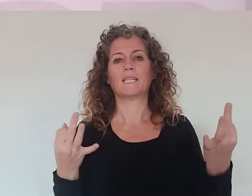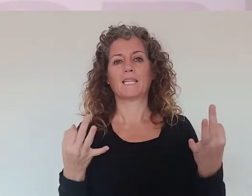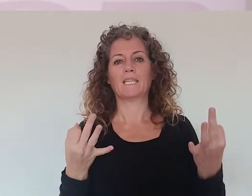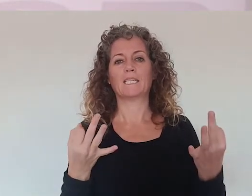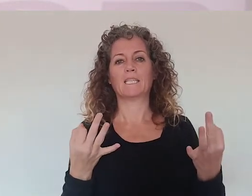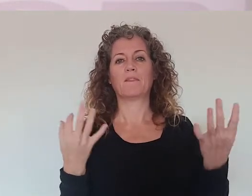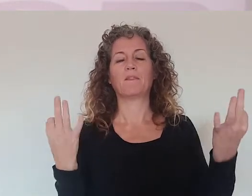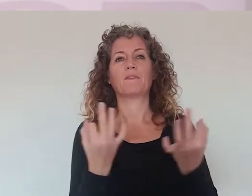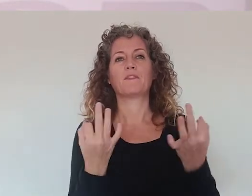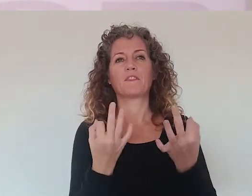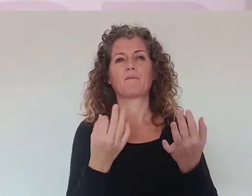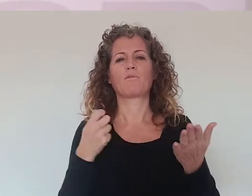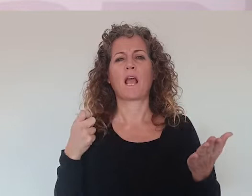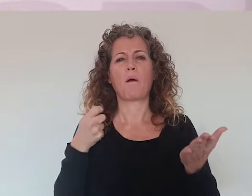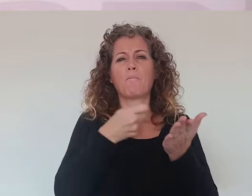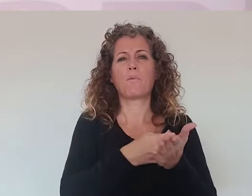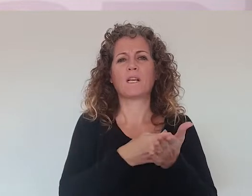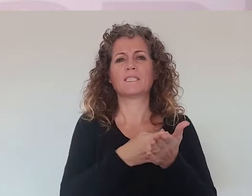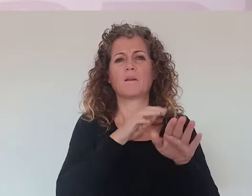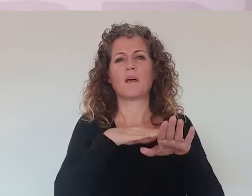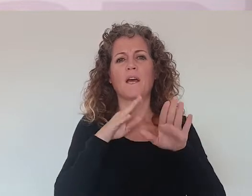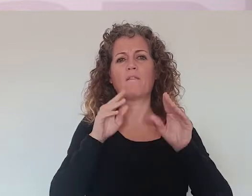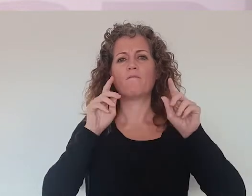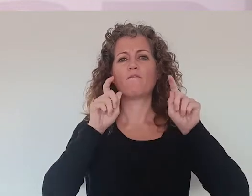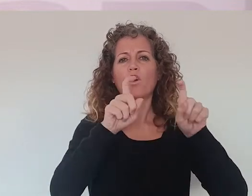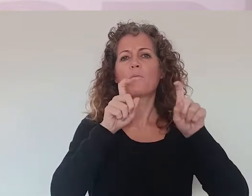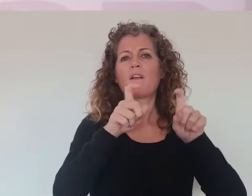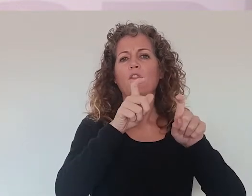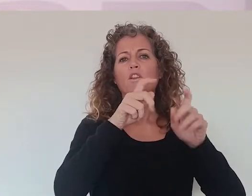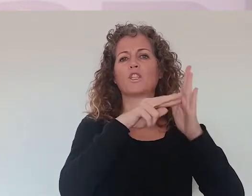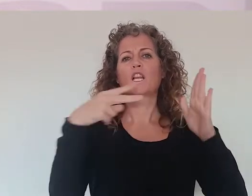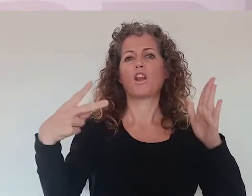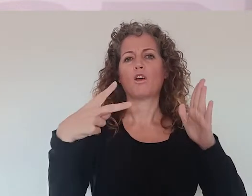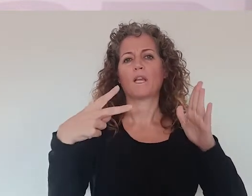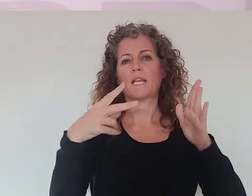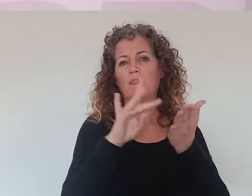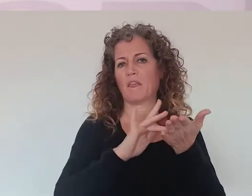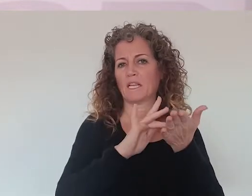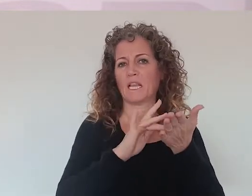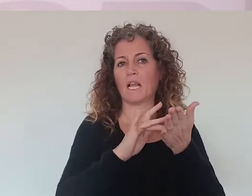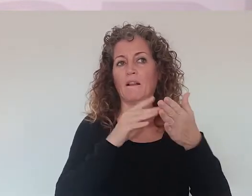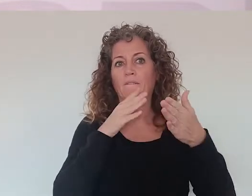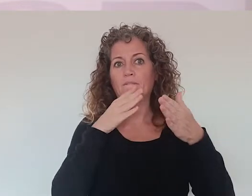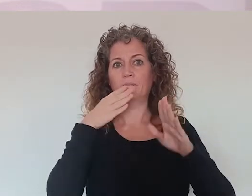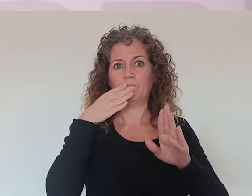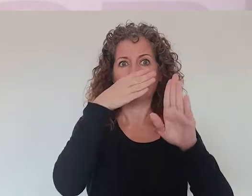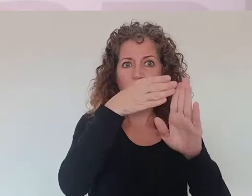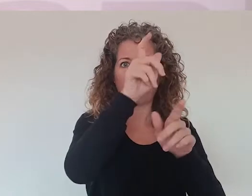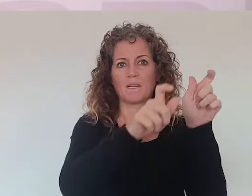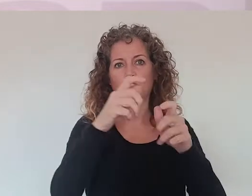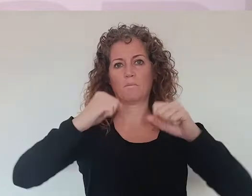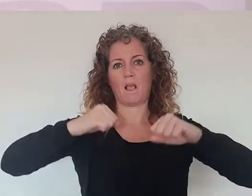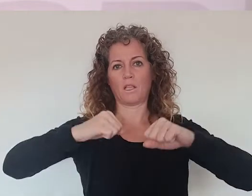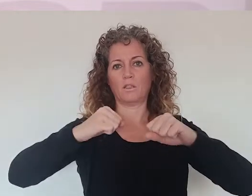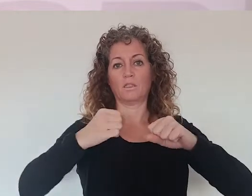lo que es muy importante es que hagamos una auténtica apuesta por la formación tecnológica y digital de las personas mayores,